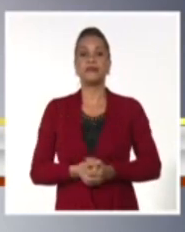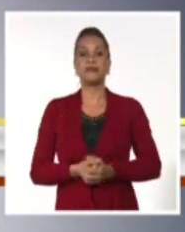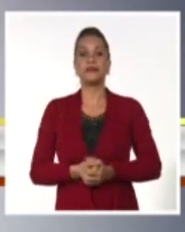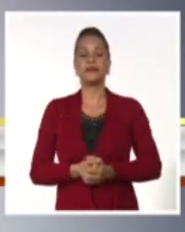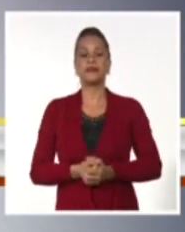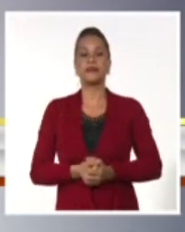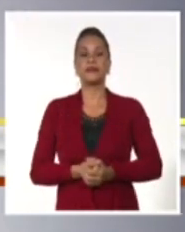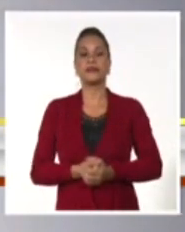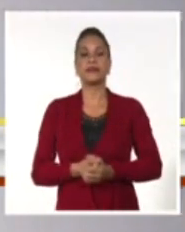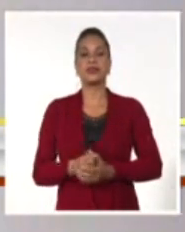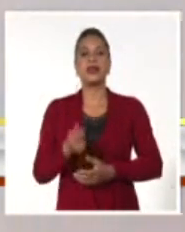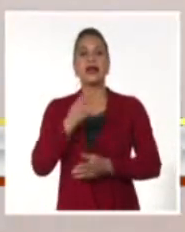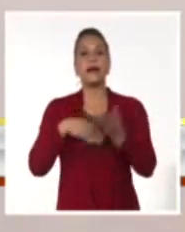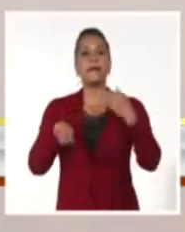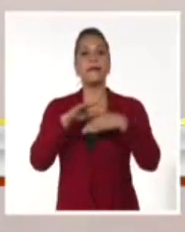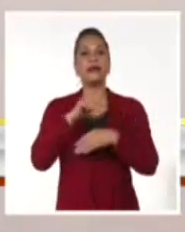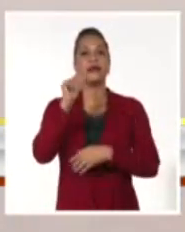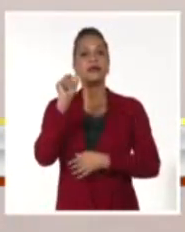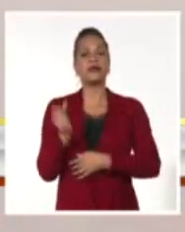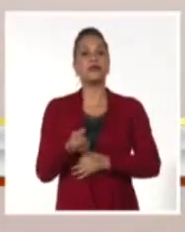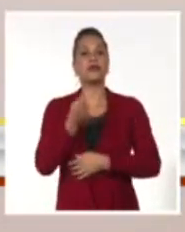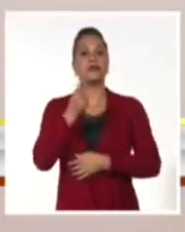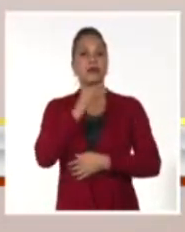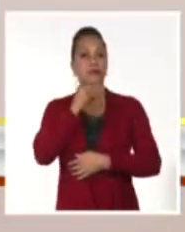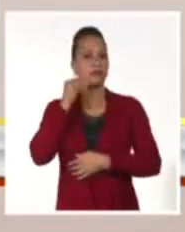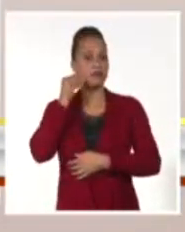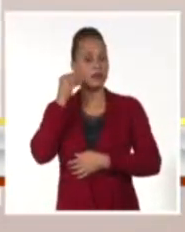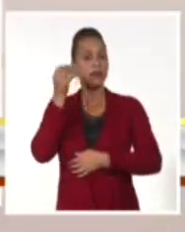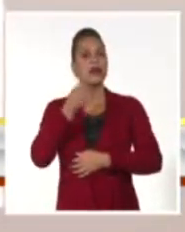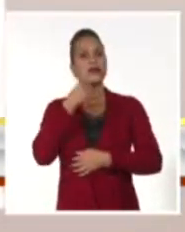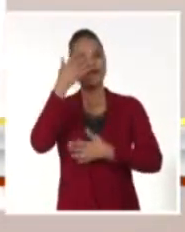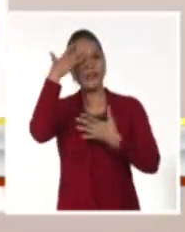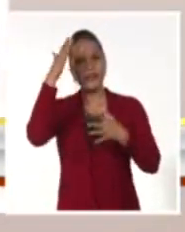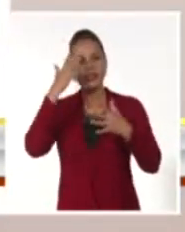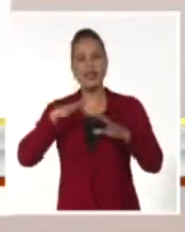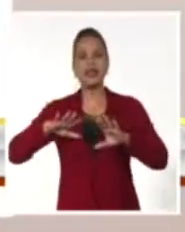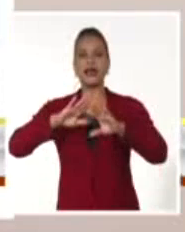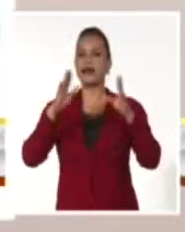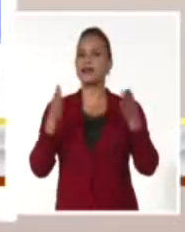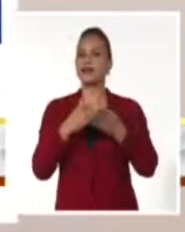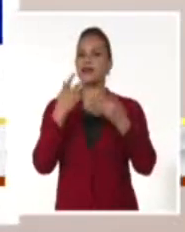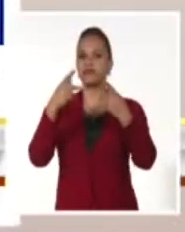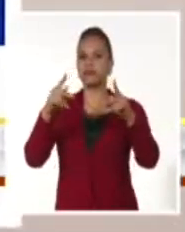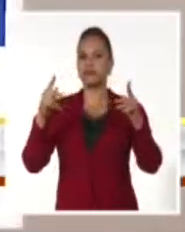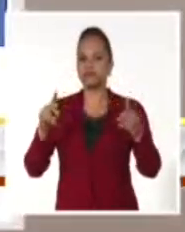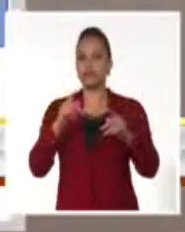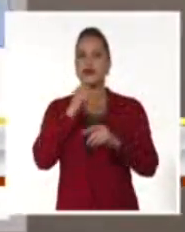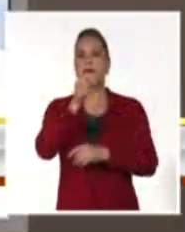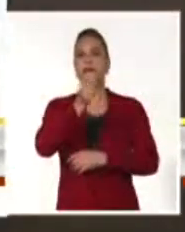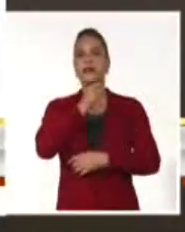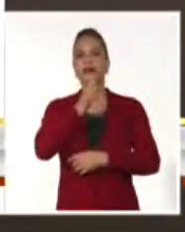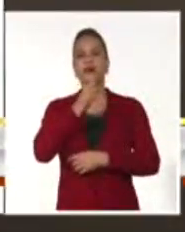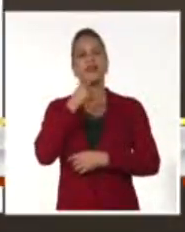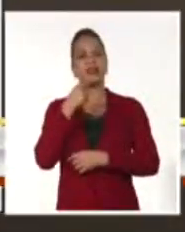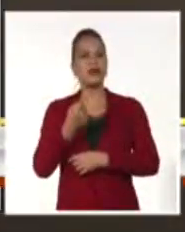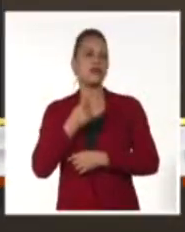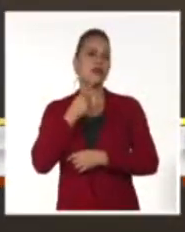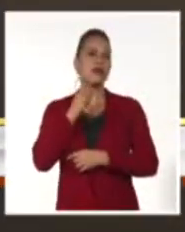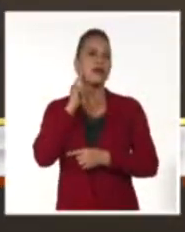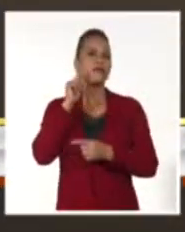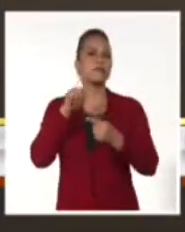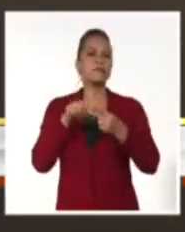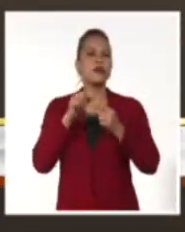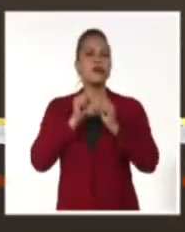ministro Manuel Marrero Cruz transmitió la felicitación a los profesionales del sector en nuestro país, que informan cada día del acontecer